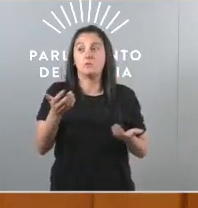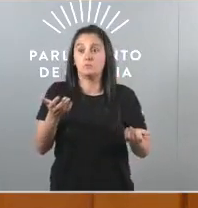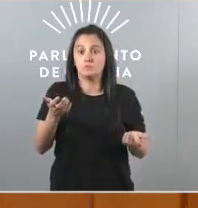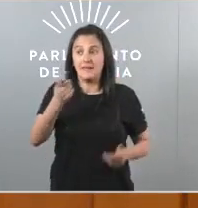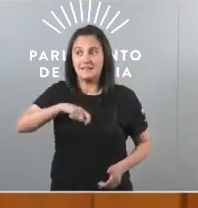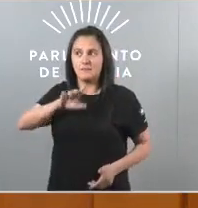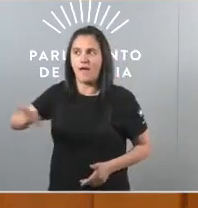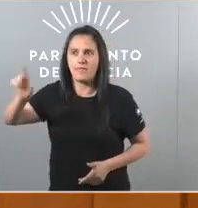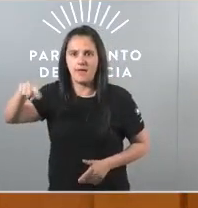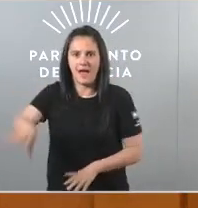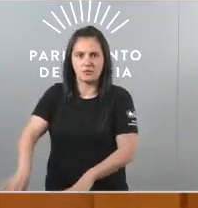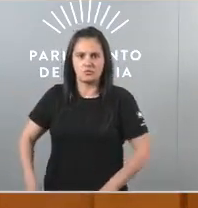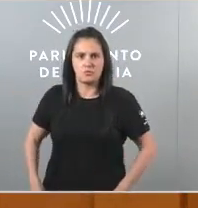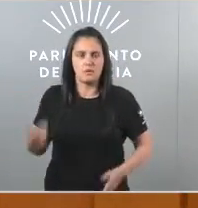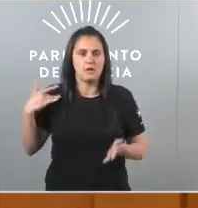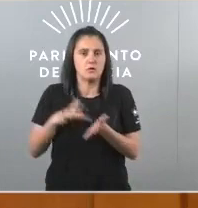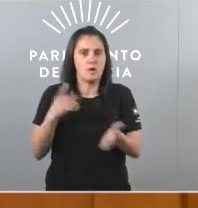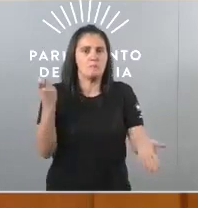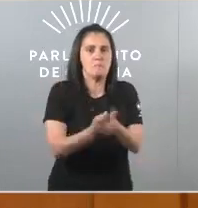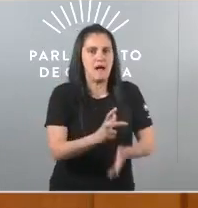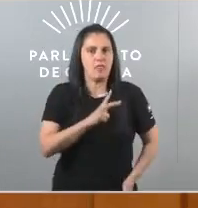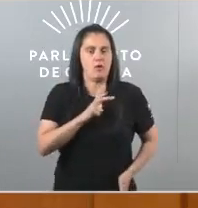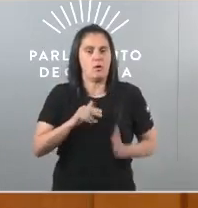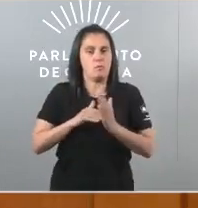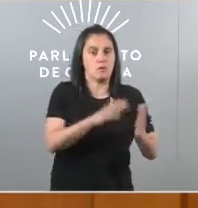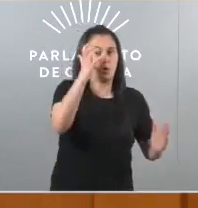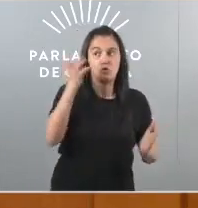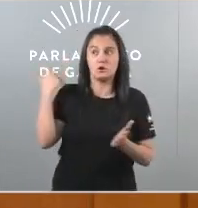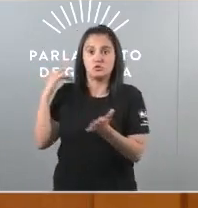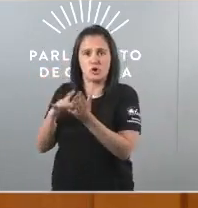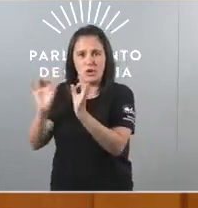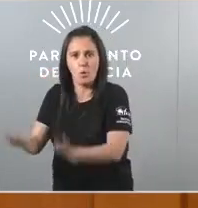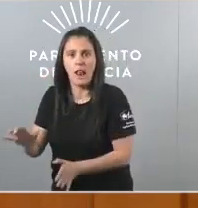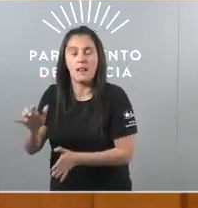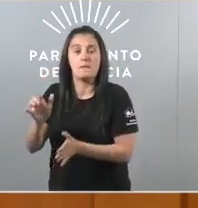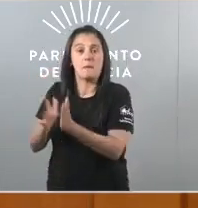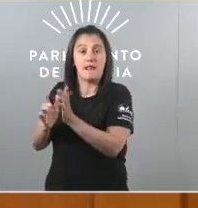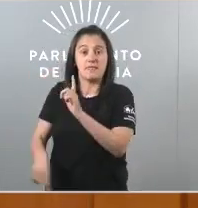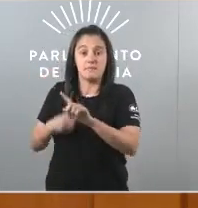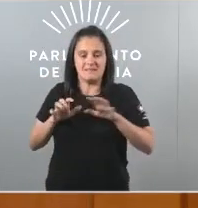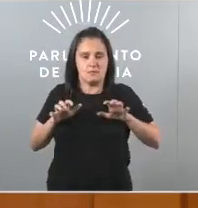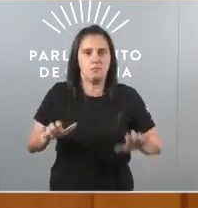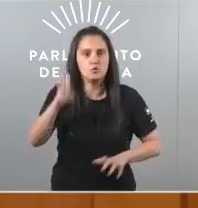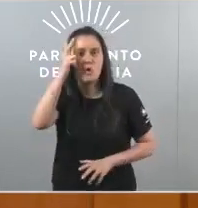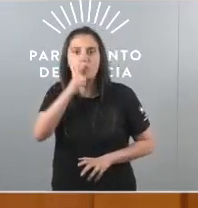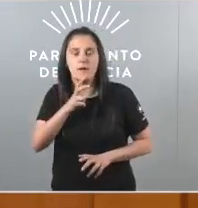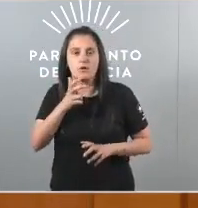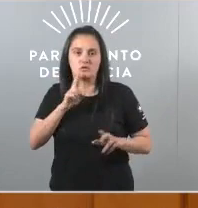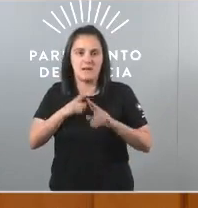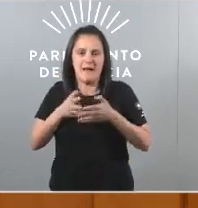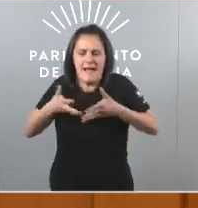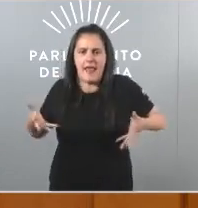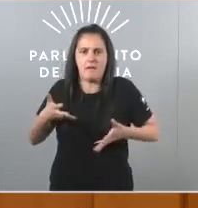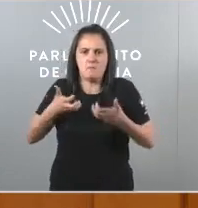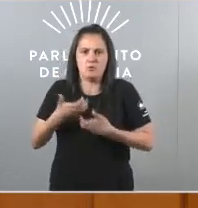asuma a débeda do Porto da Coruña como fixo con Valencia e impulsando o Porto de Vigo como gran motor